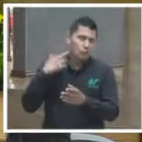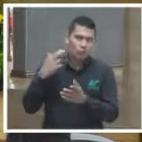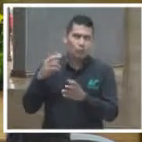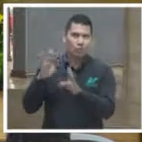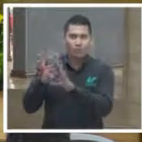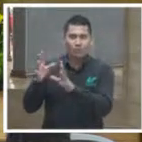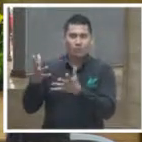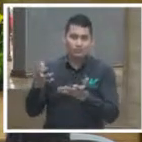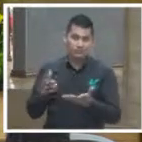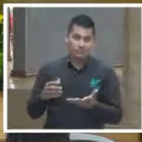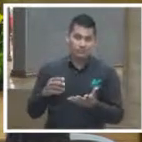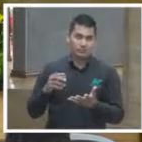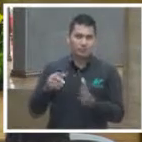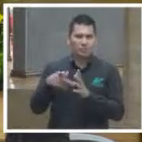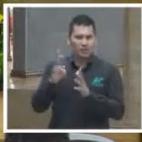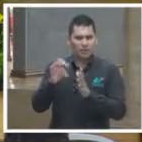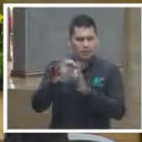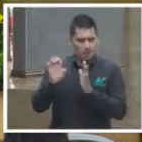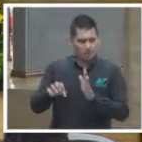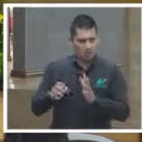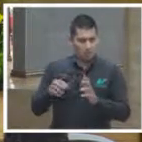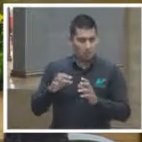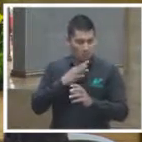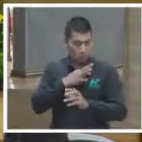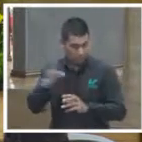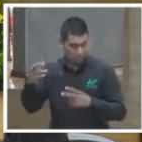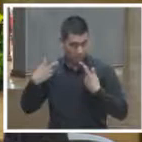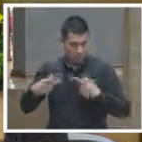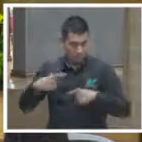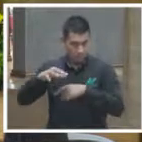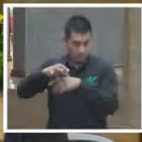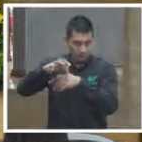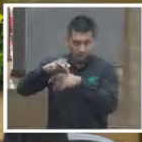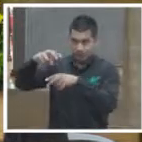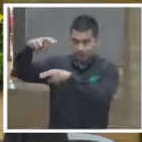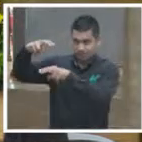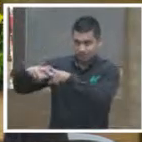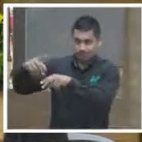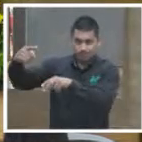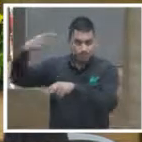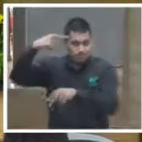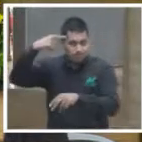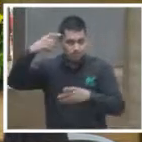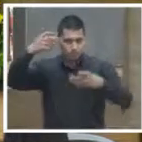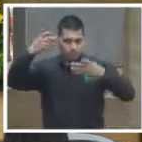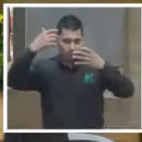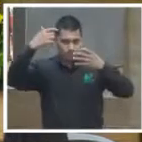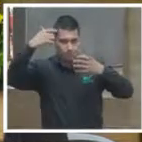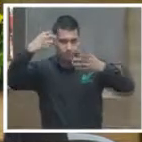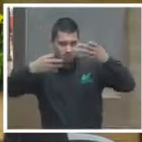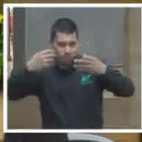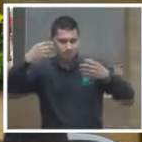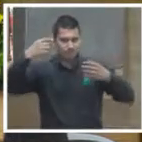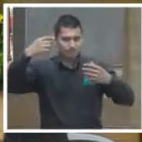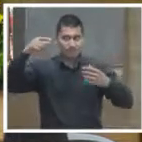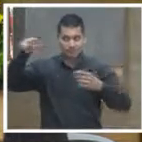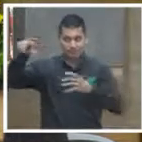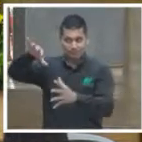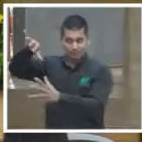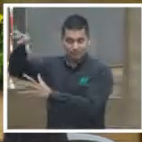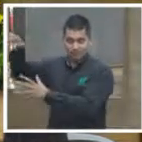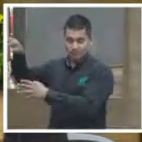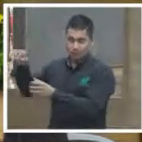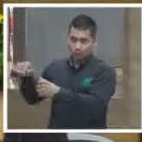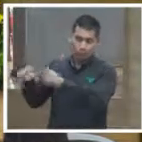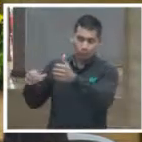que es muy obvia y es qué tanto podemos sustituir sobre todo la percepción de la realidad a través de los sentidos con